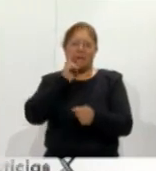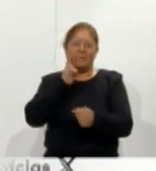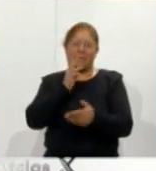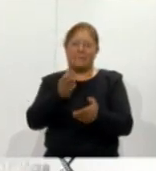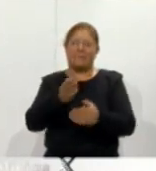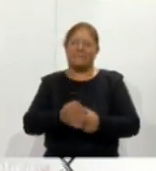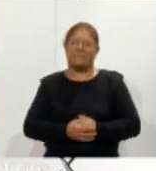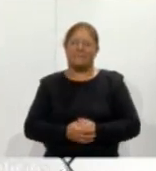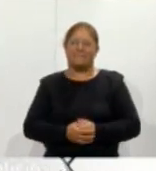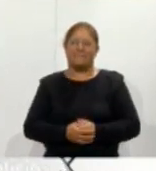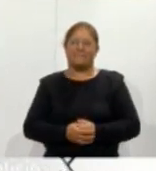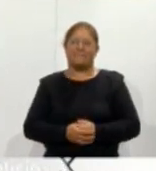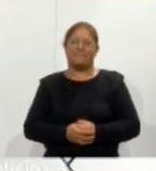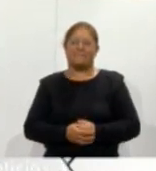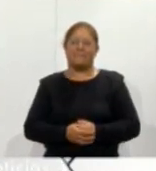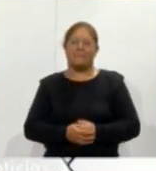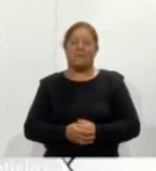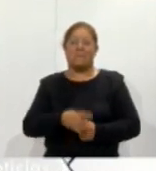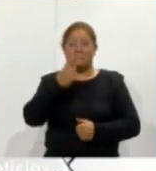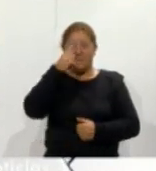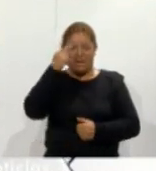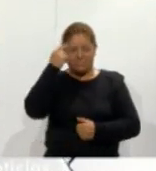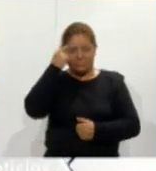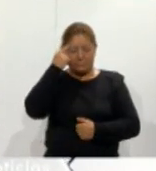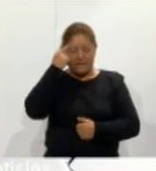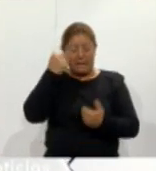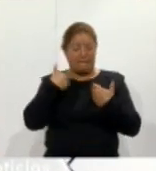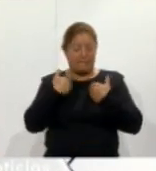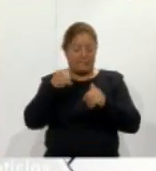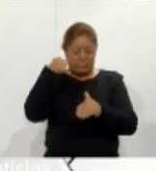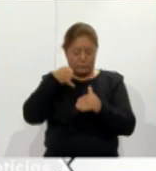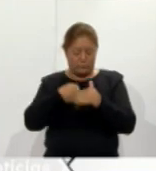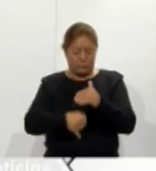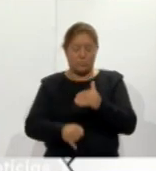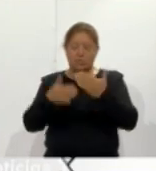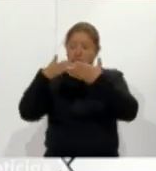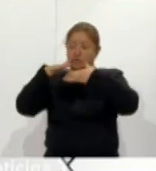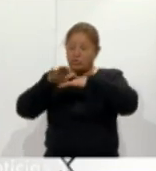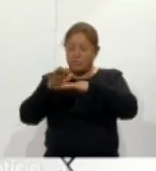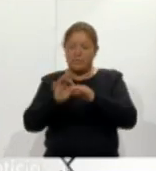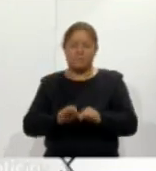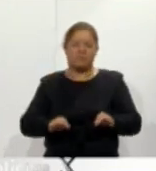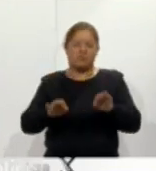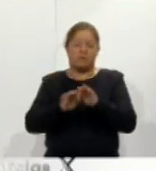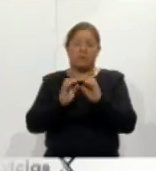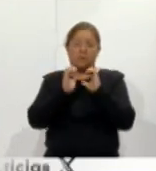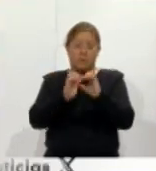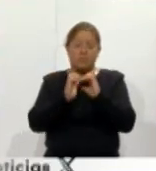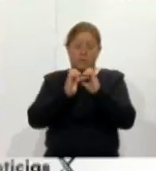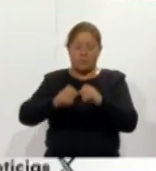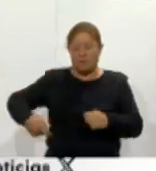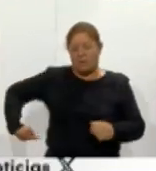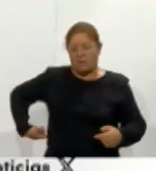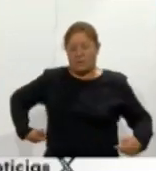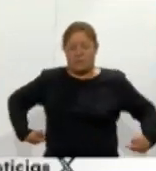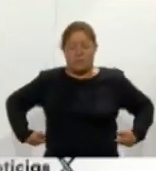Con la finalidad de crear conciencia en la población sobre la importancia del riñón así como prevenir enfermedades renales en el estado en el hospital